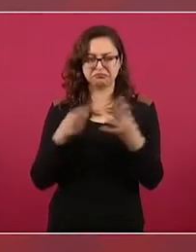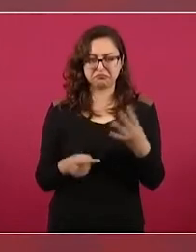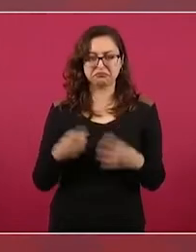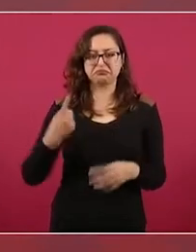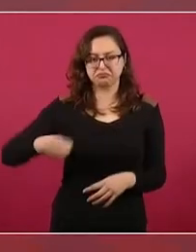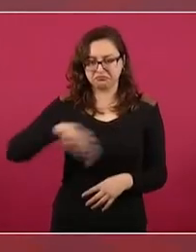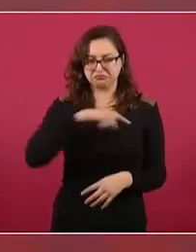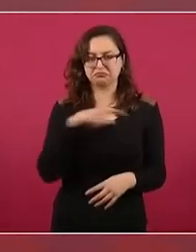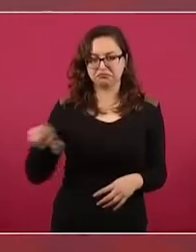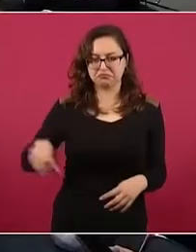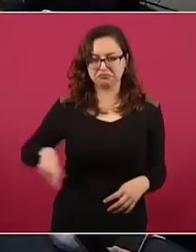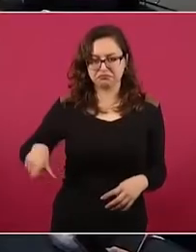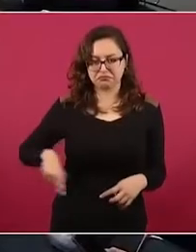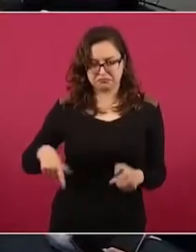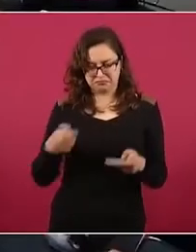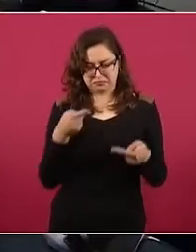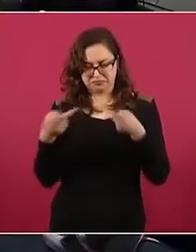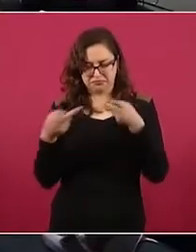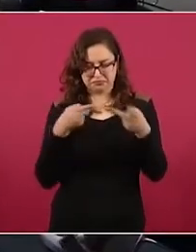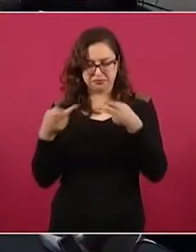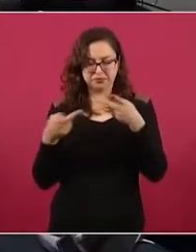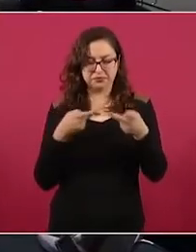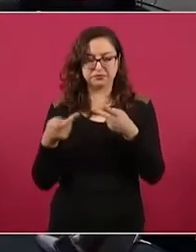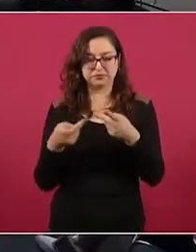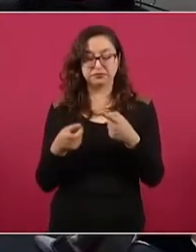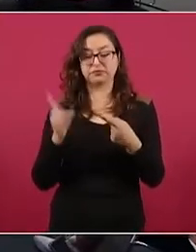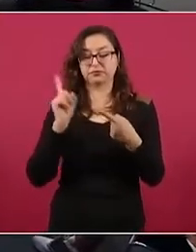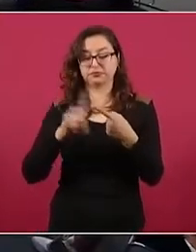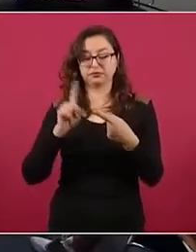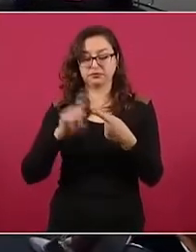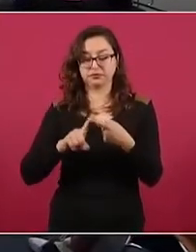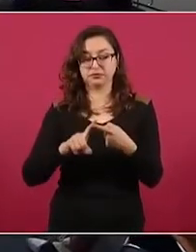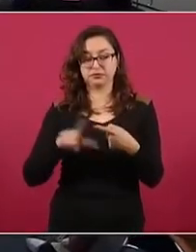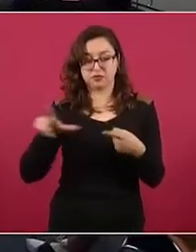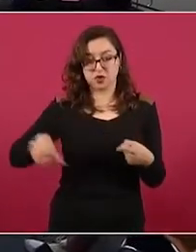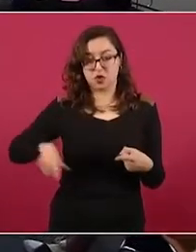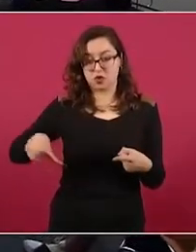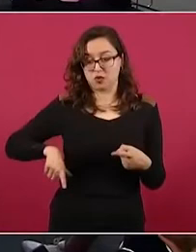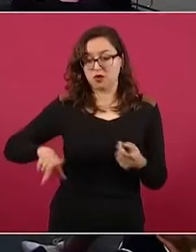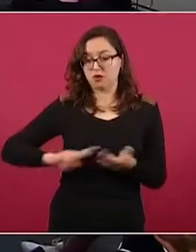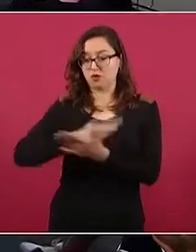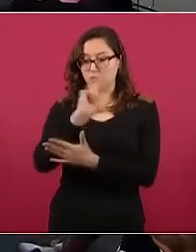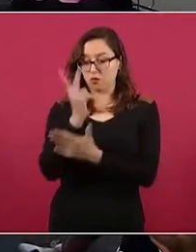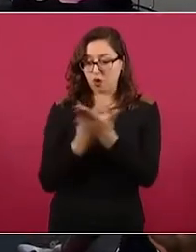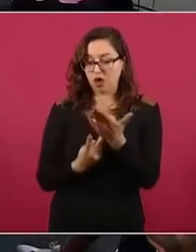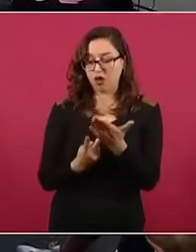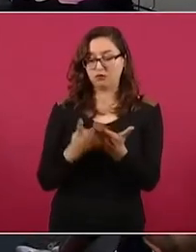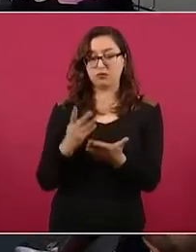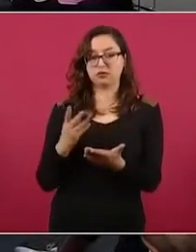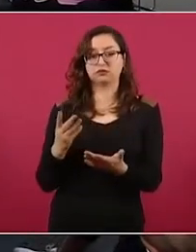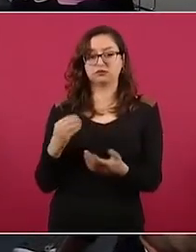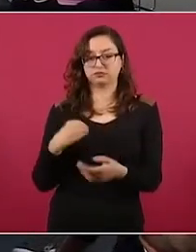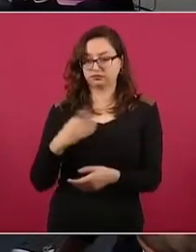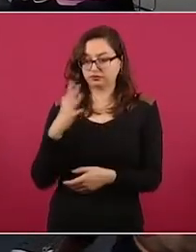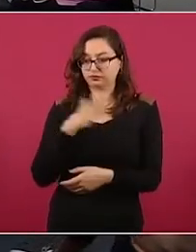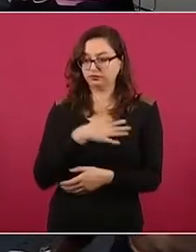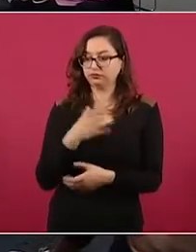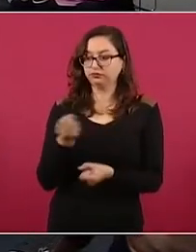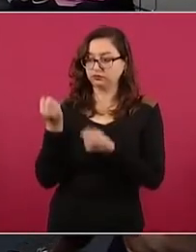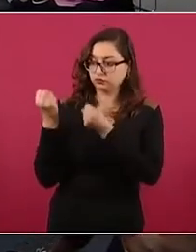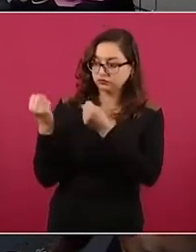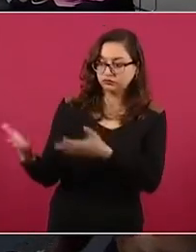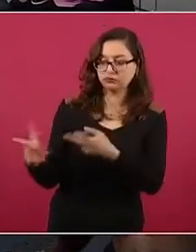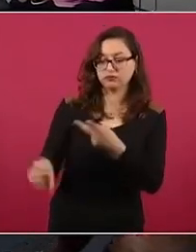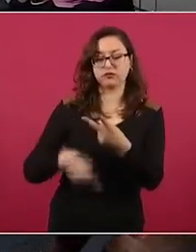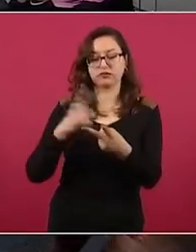los programas de bienestar, los aumentos al salario,